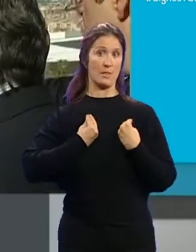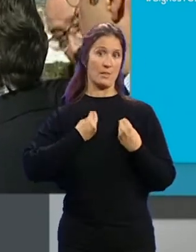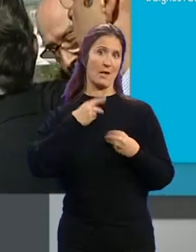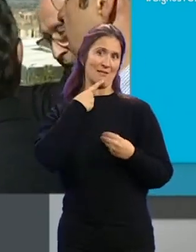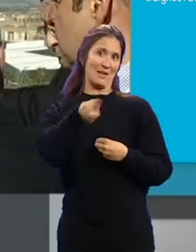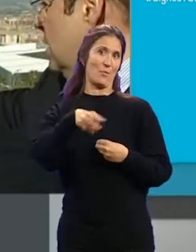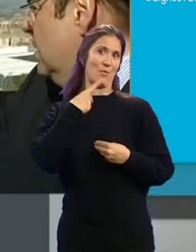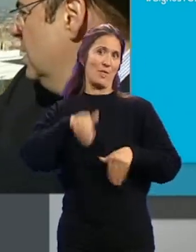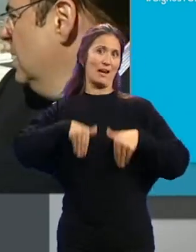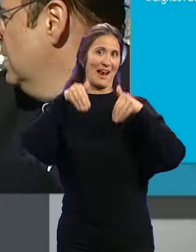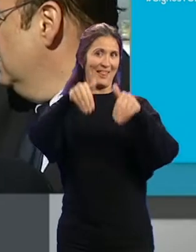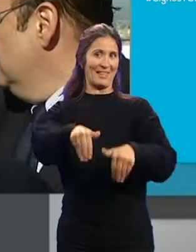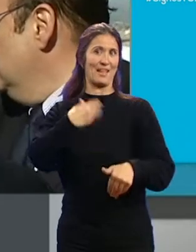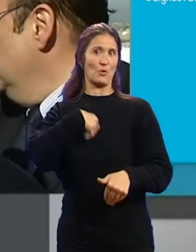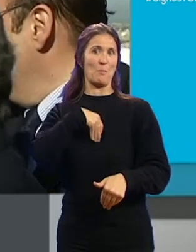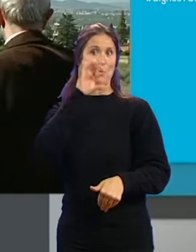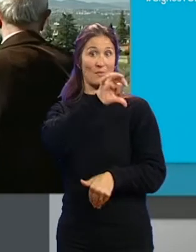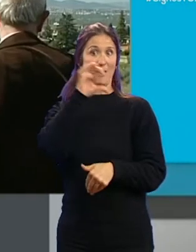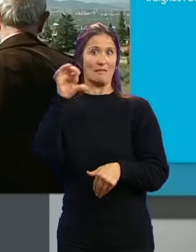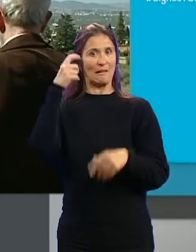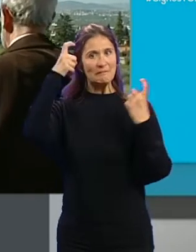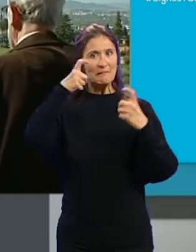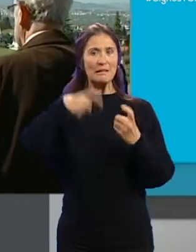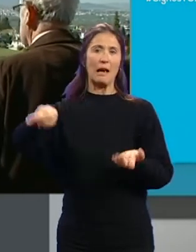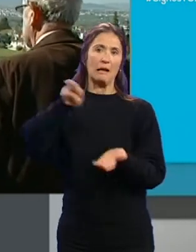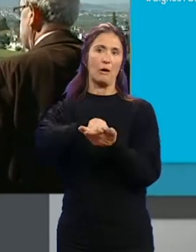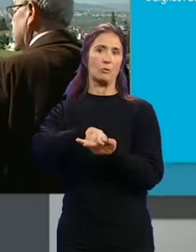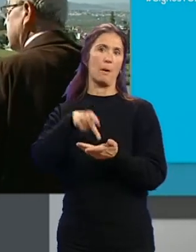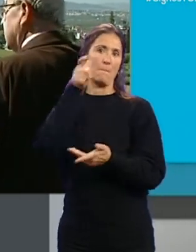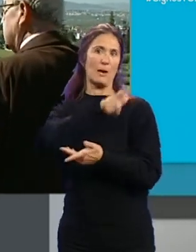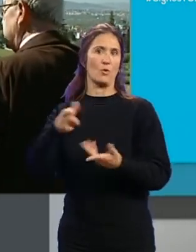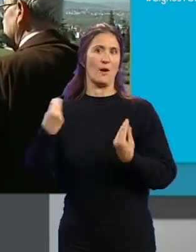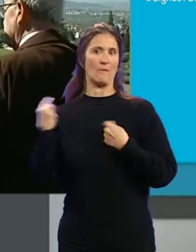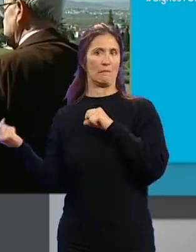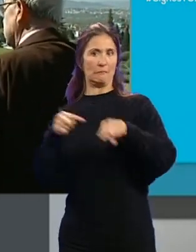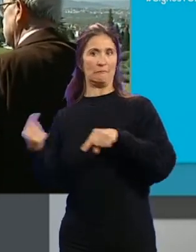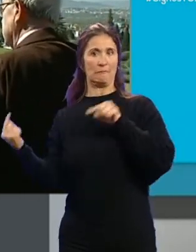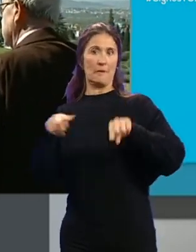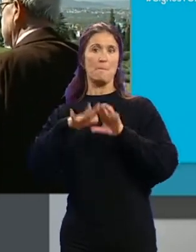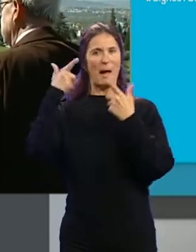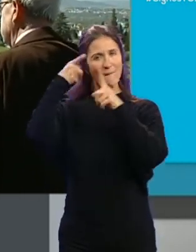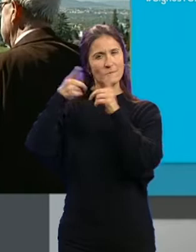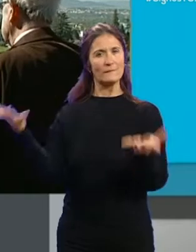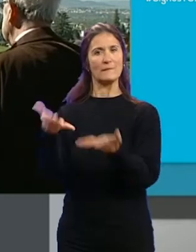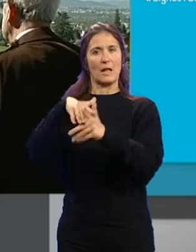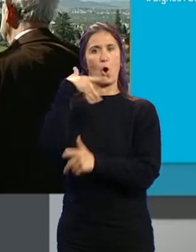...para asegurado el candidato a la Alcaldía, Sebastián Pérez, recuperar población... ...sobre todo de familias jóvenes. Además